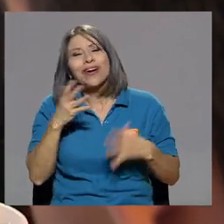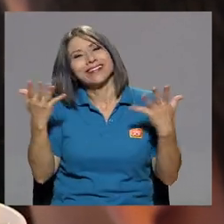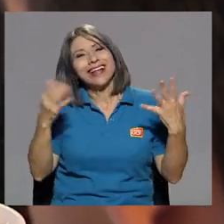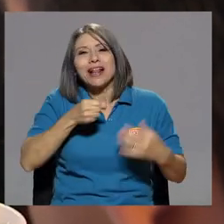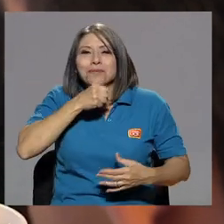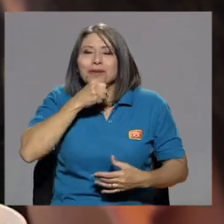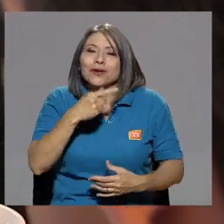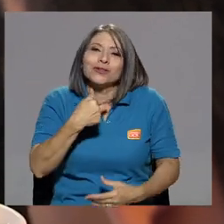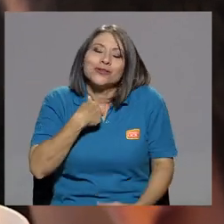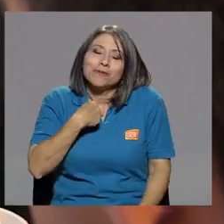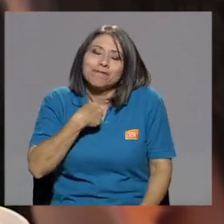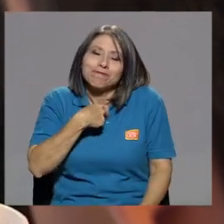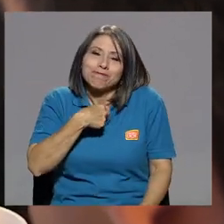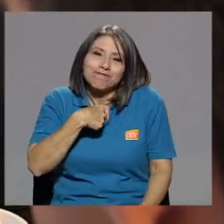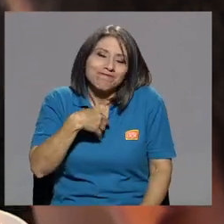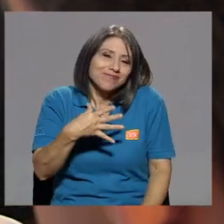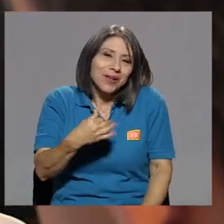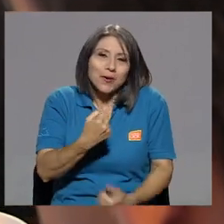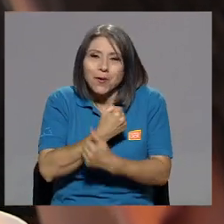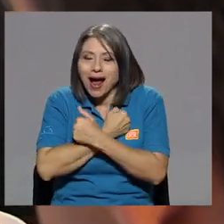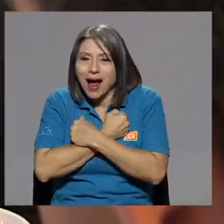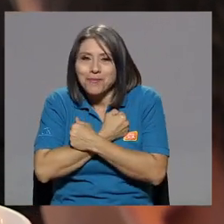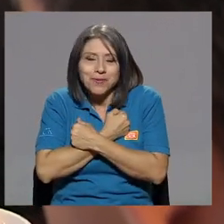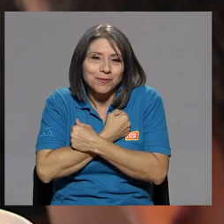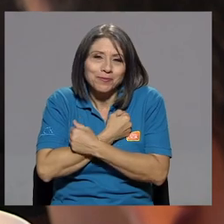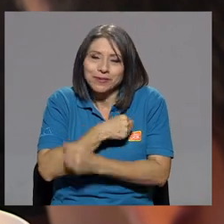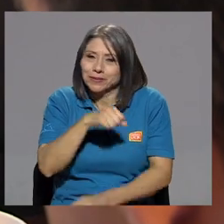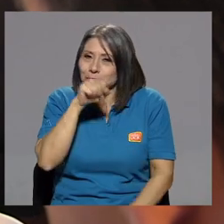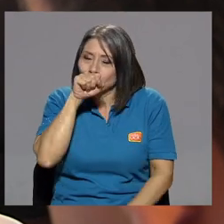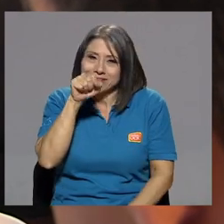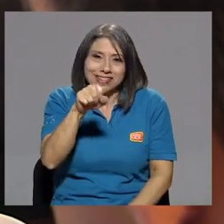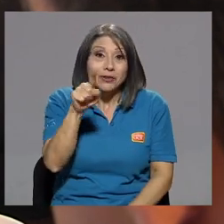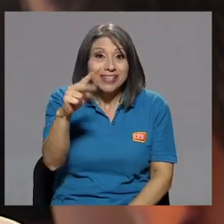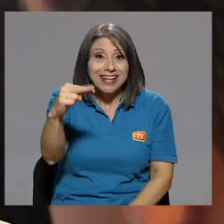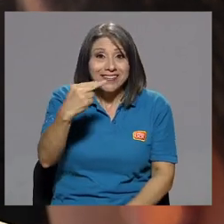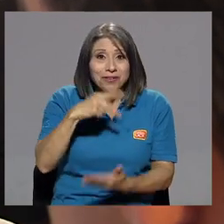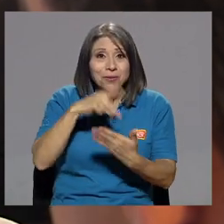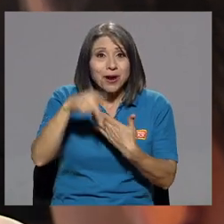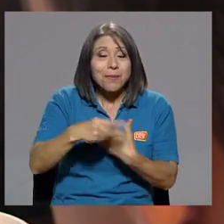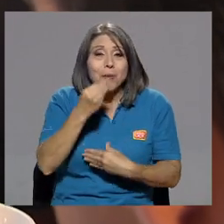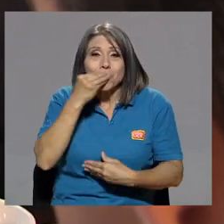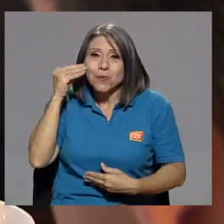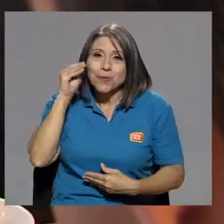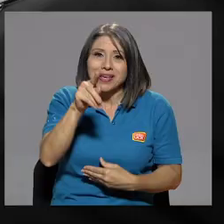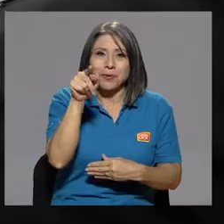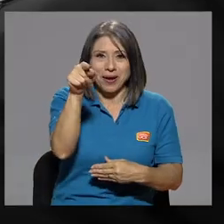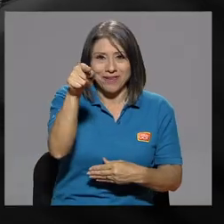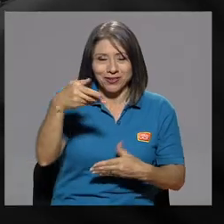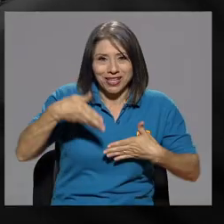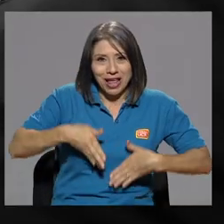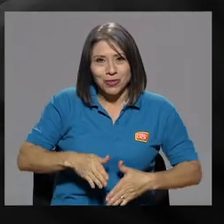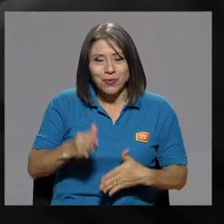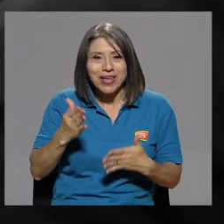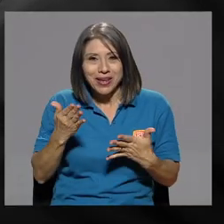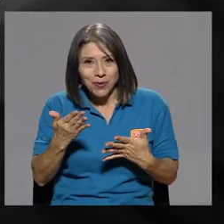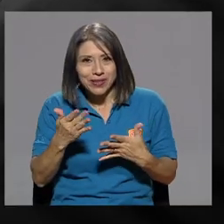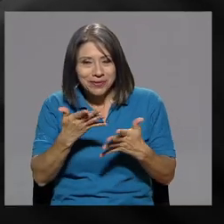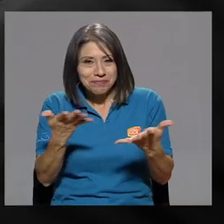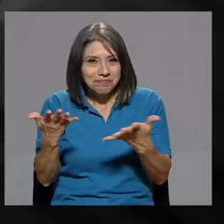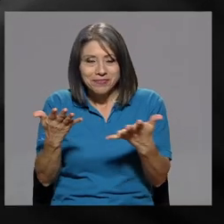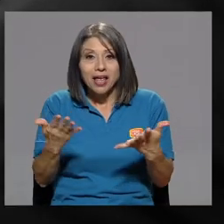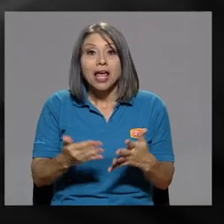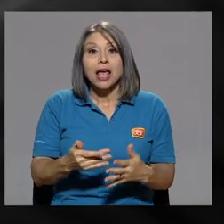y si estás viendo este programa, un beso para vos y para tu hijo, Pitusita. Bueno, la cuestión fue que,